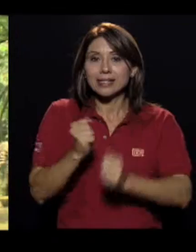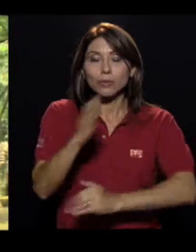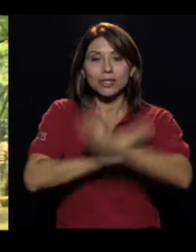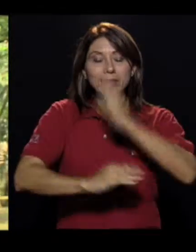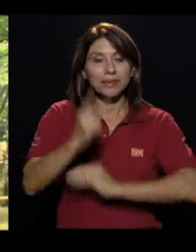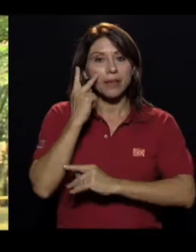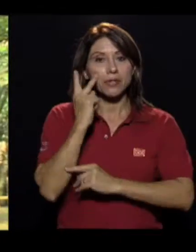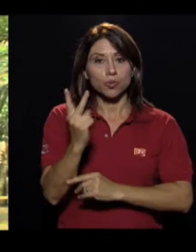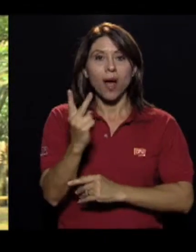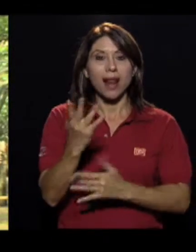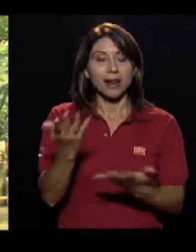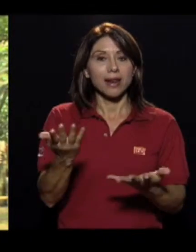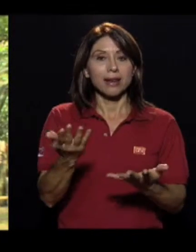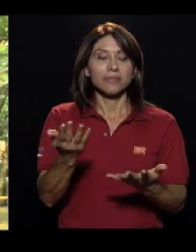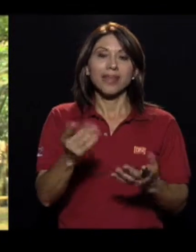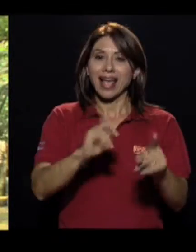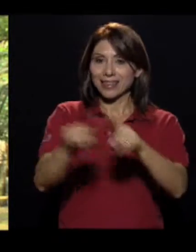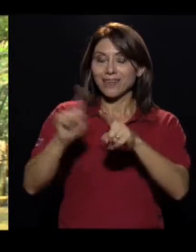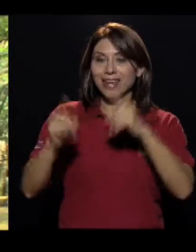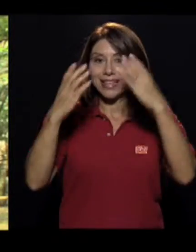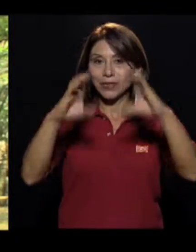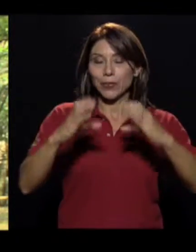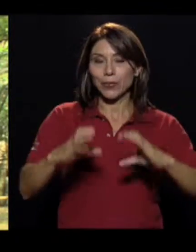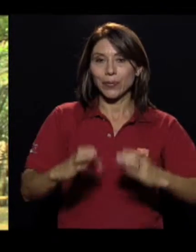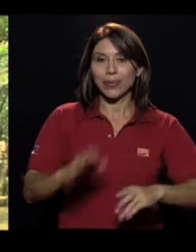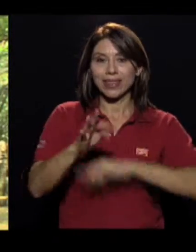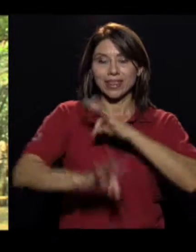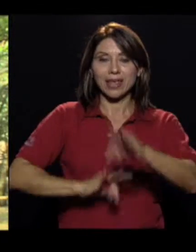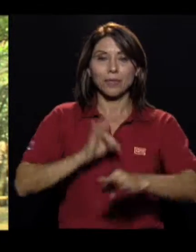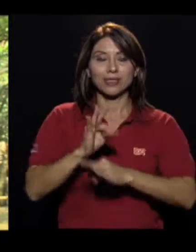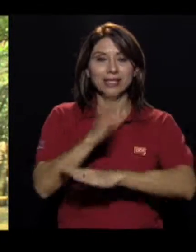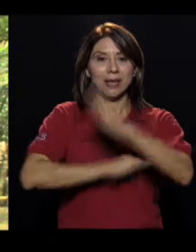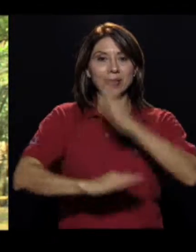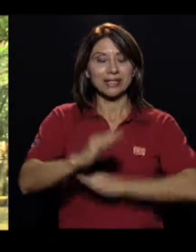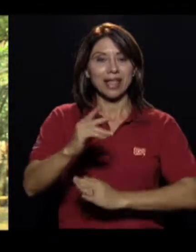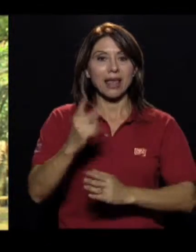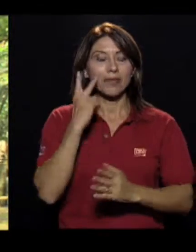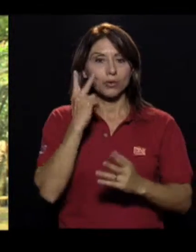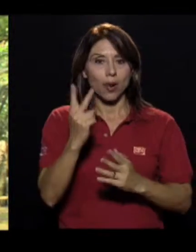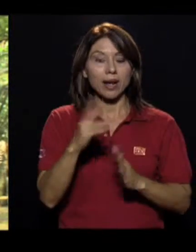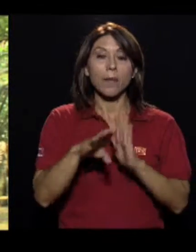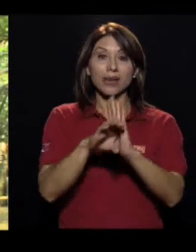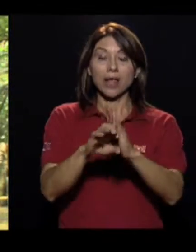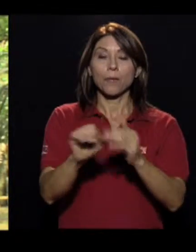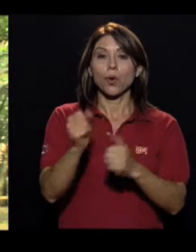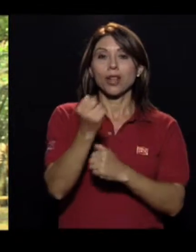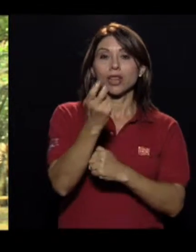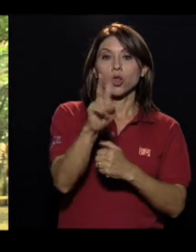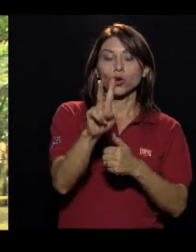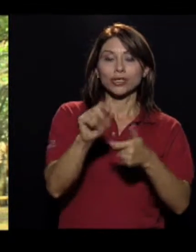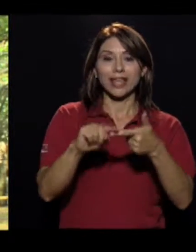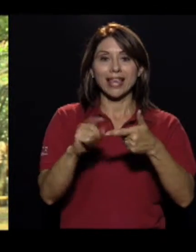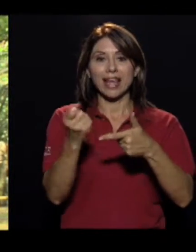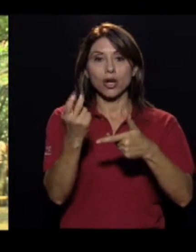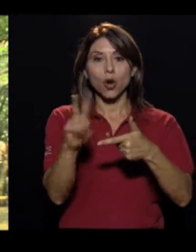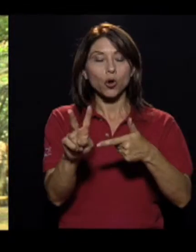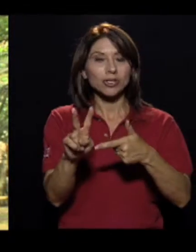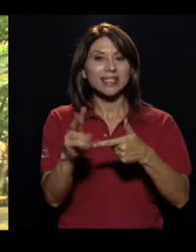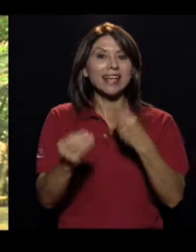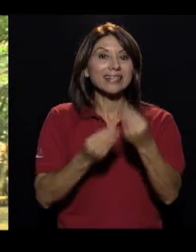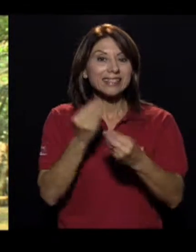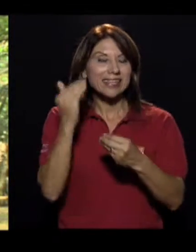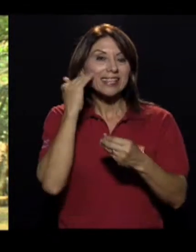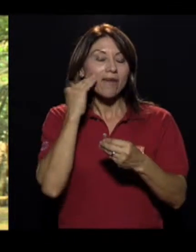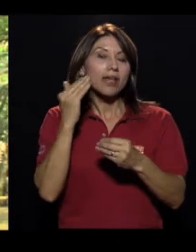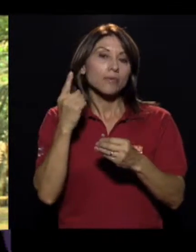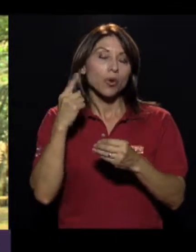discapacidad visual, o las clases de discapacidad visual, como te decía, el 12 y el 11 se determinan por el